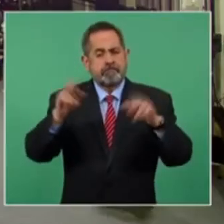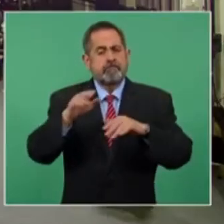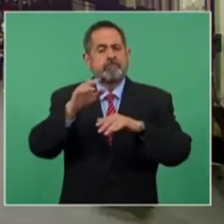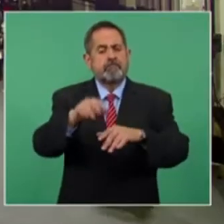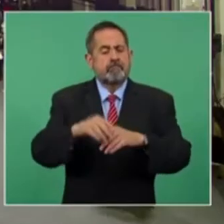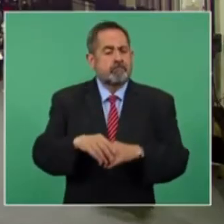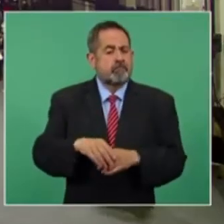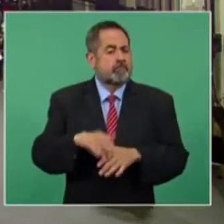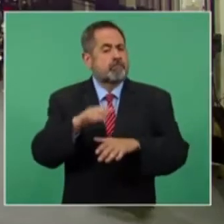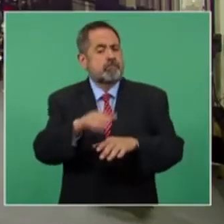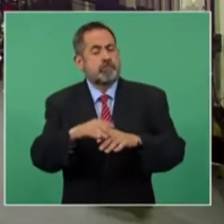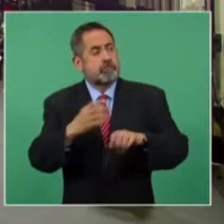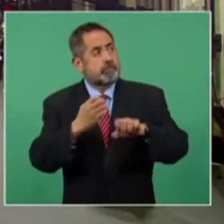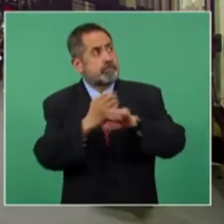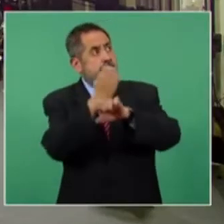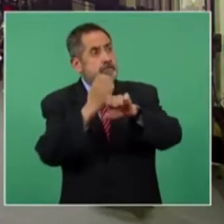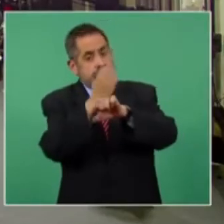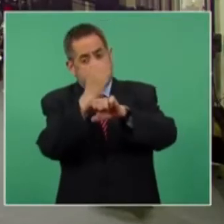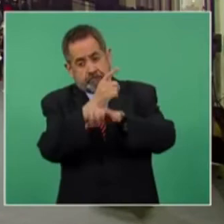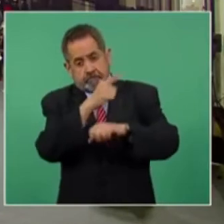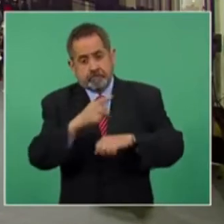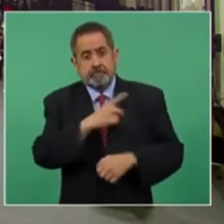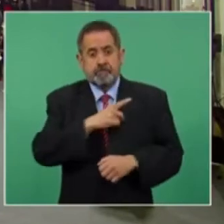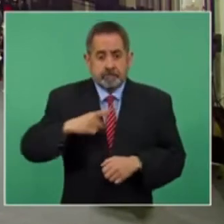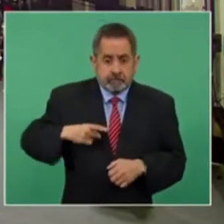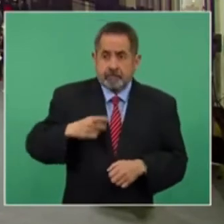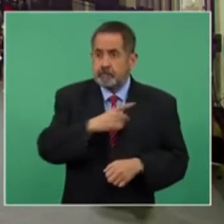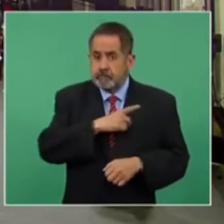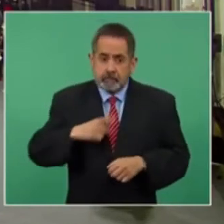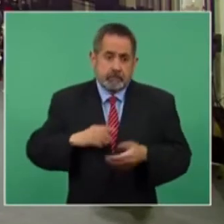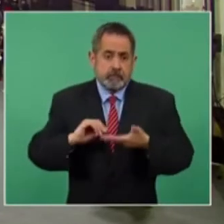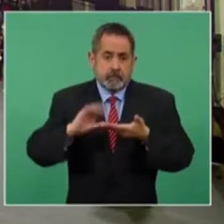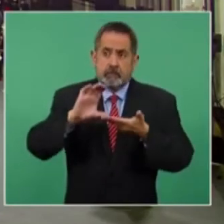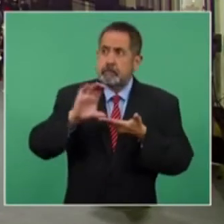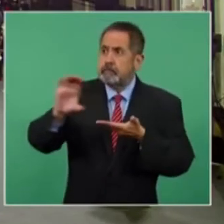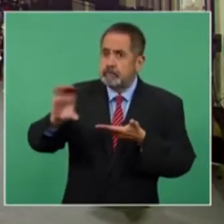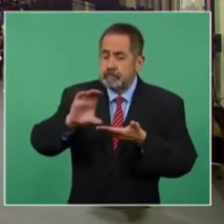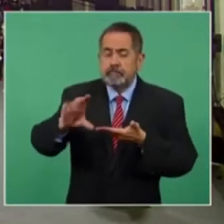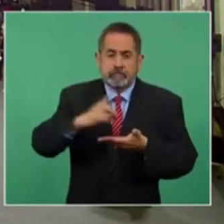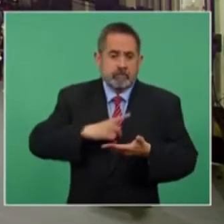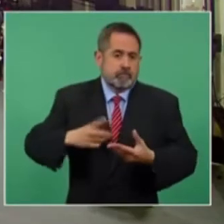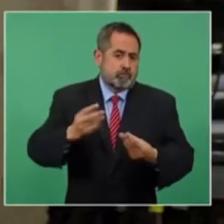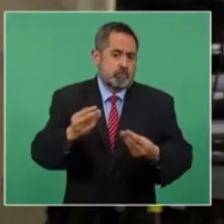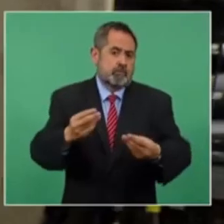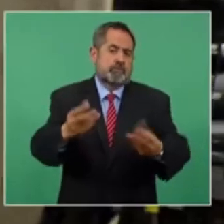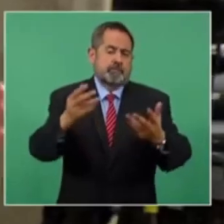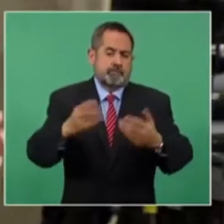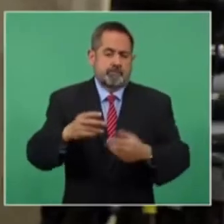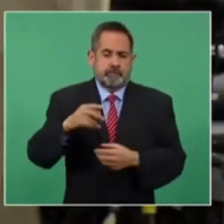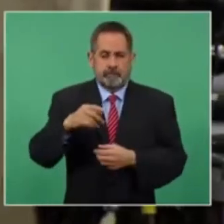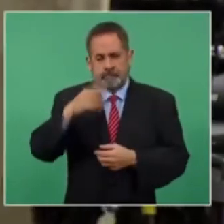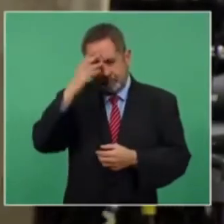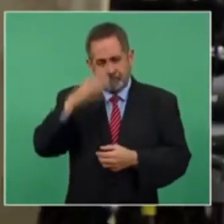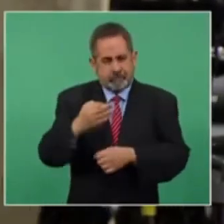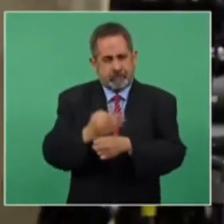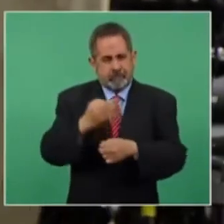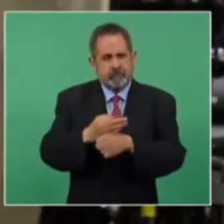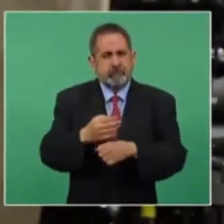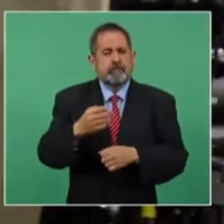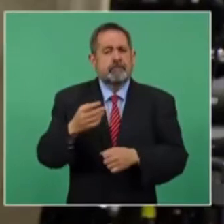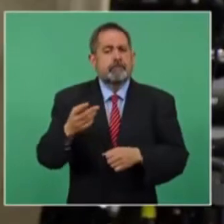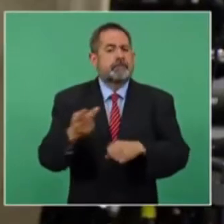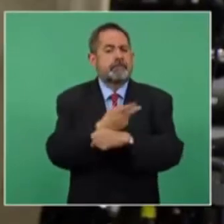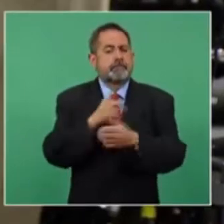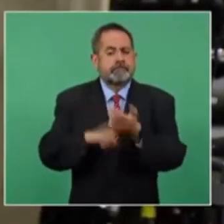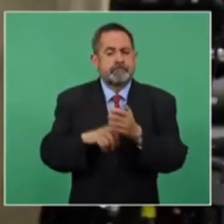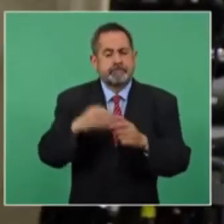endeudamiento de los estados, que resulta ser muy lamentable, sobre todo en estos tiempos que son muy cercanos